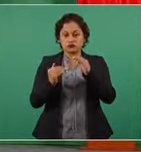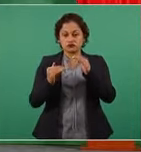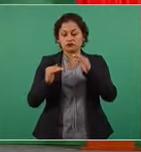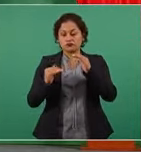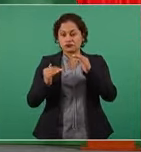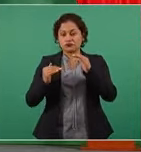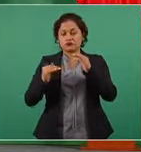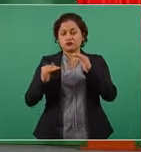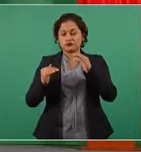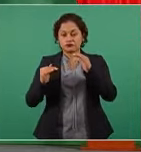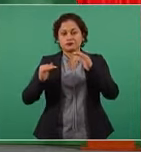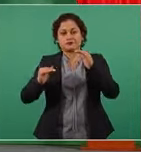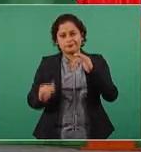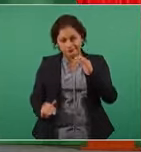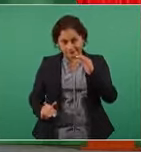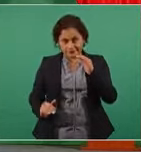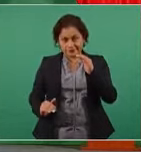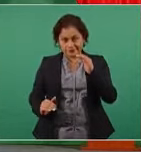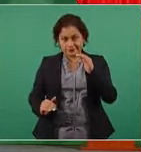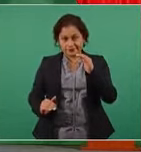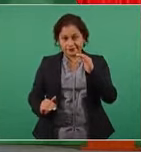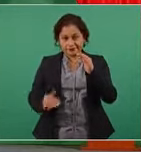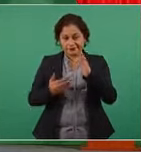siete años, ¿no? Seis.